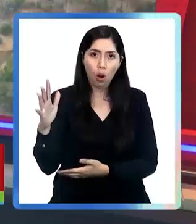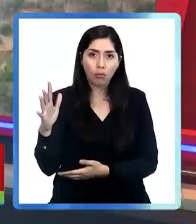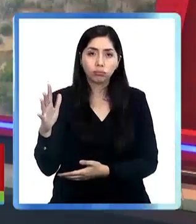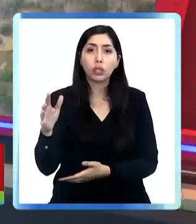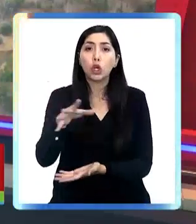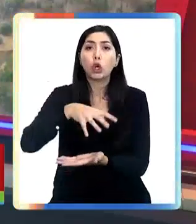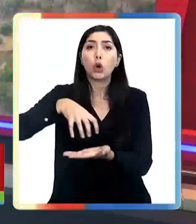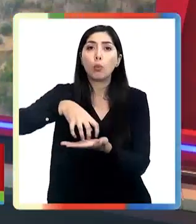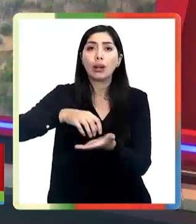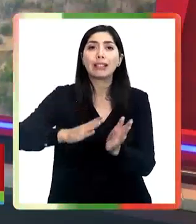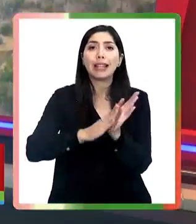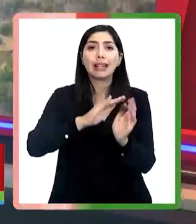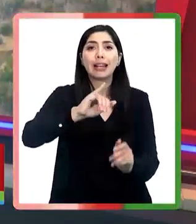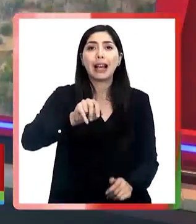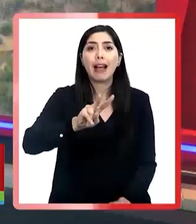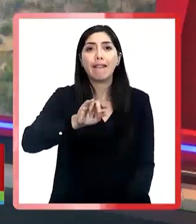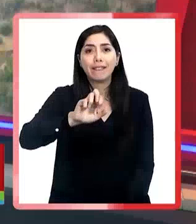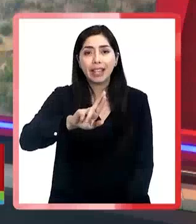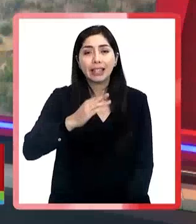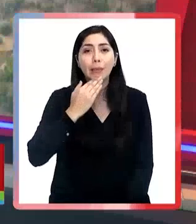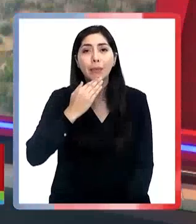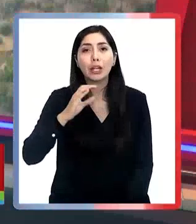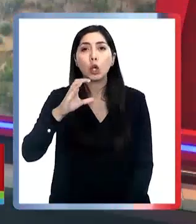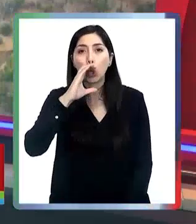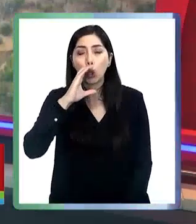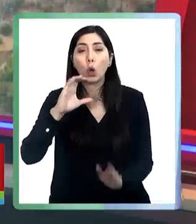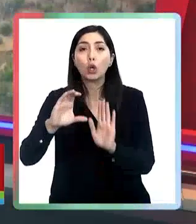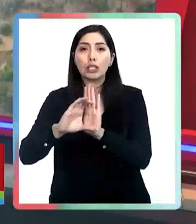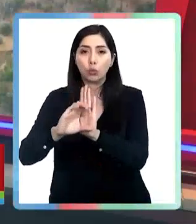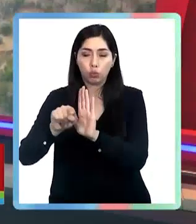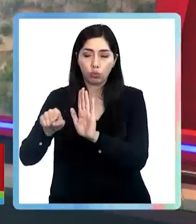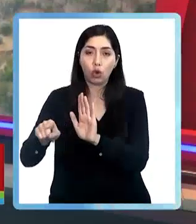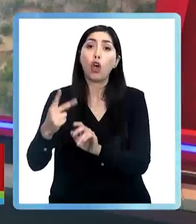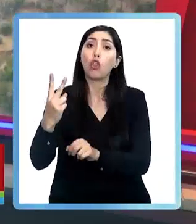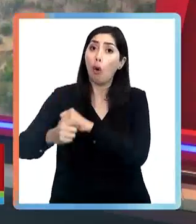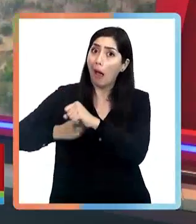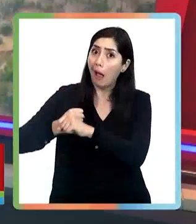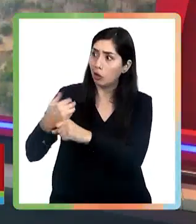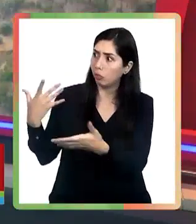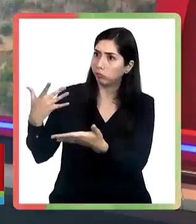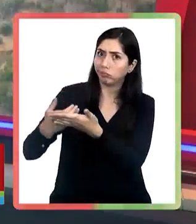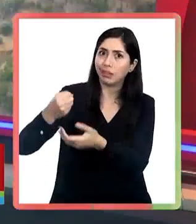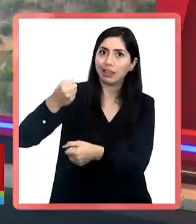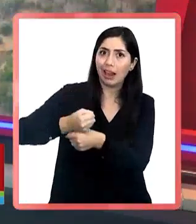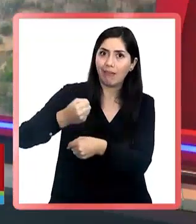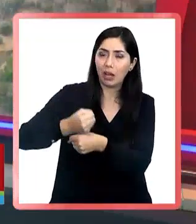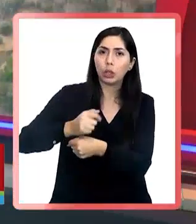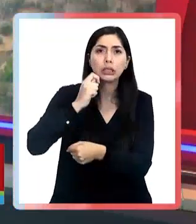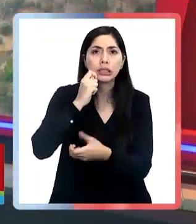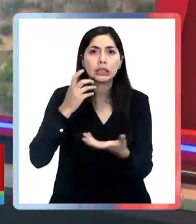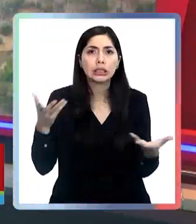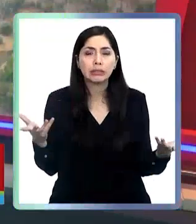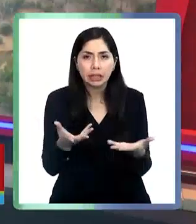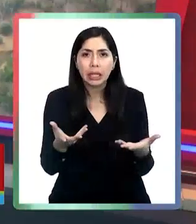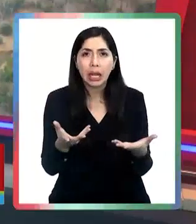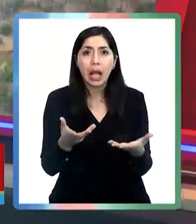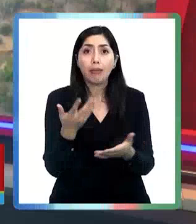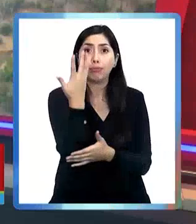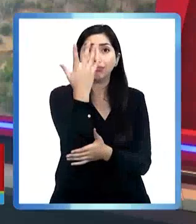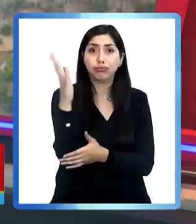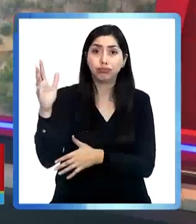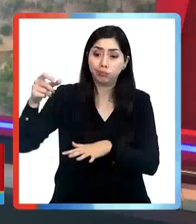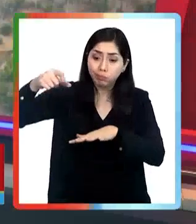entre las comunas de San Javier y Constitución. Tras dos años de trabajo que ha significado intervenir y